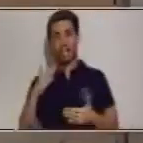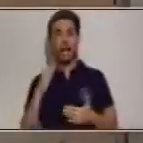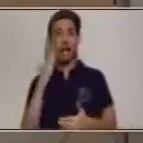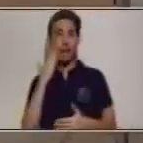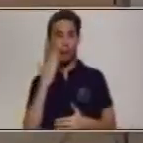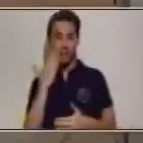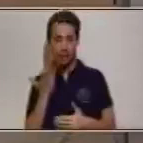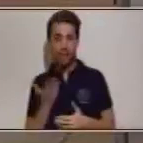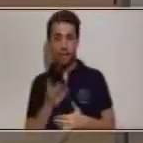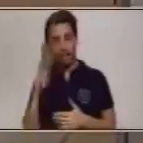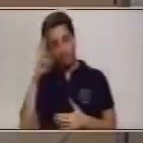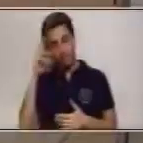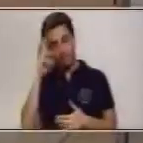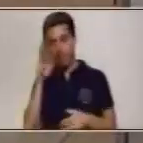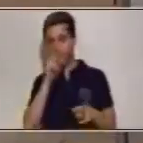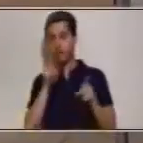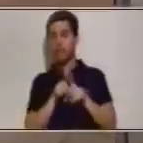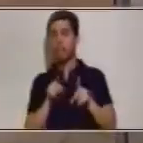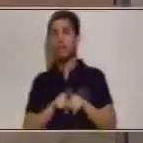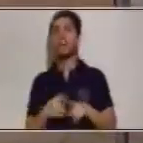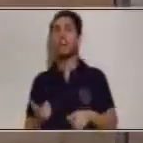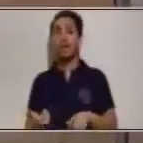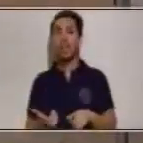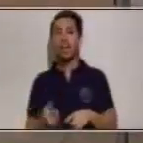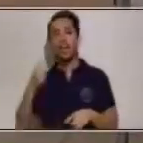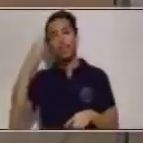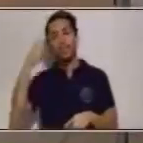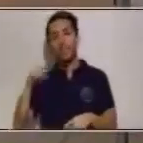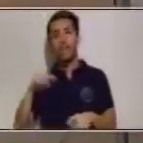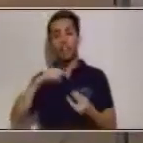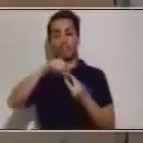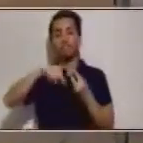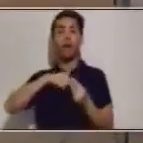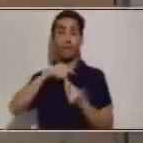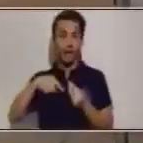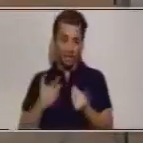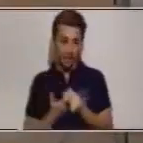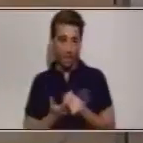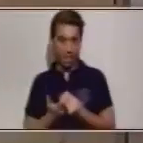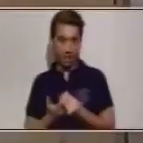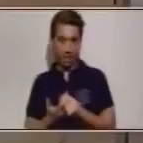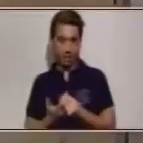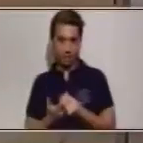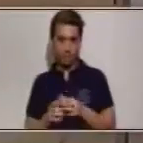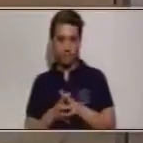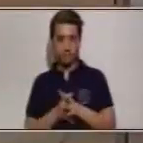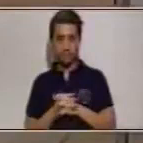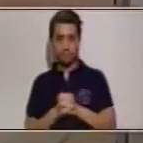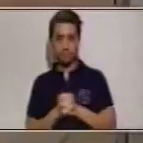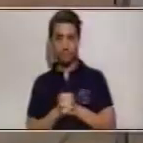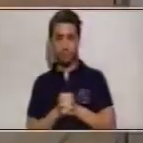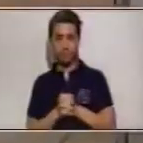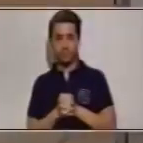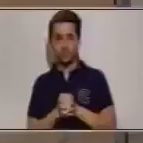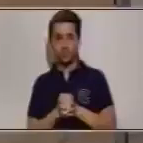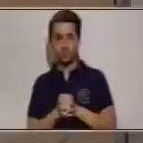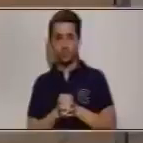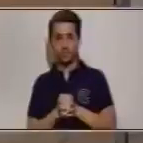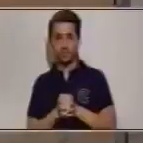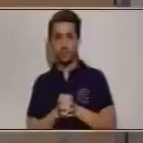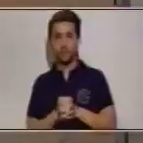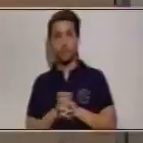recuerda también se celebra el día de la familia así que nos vamos pero te